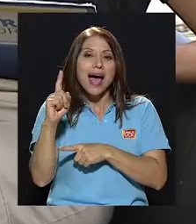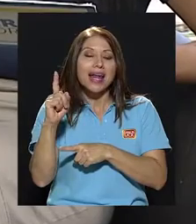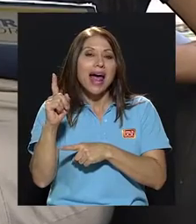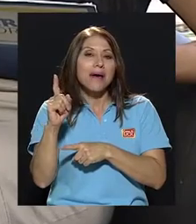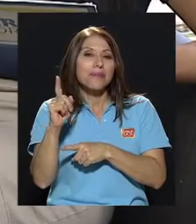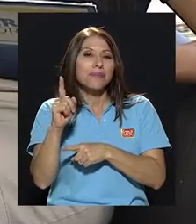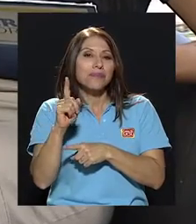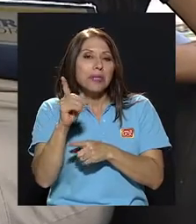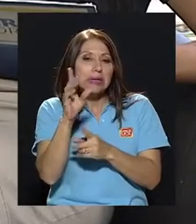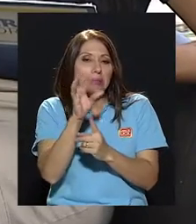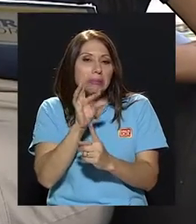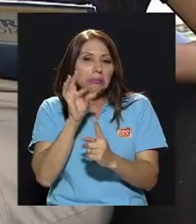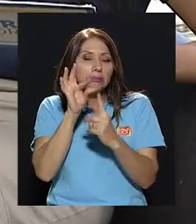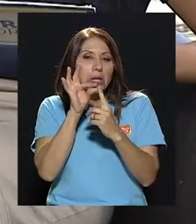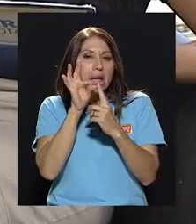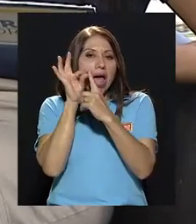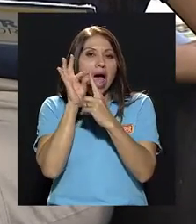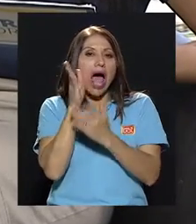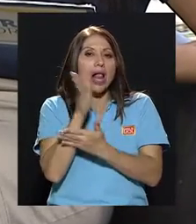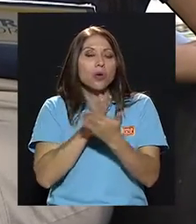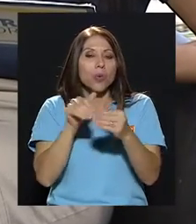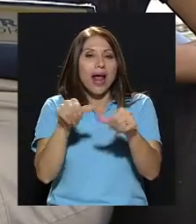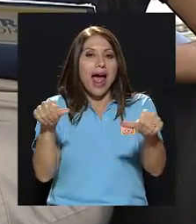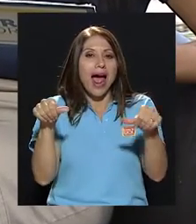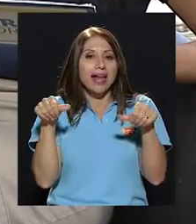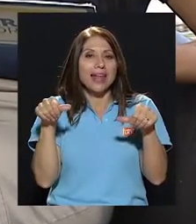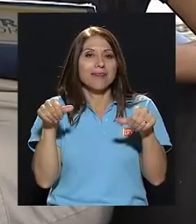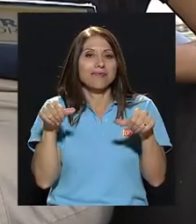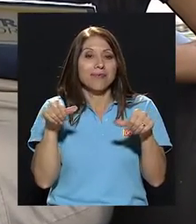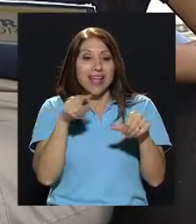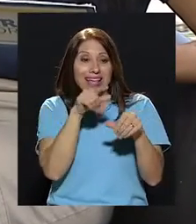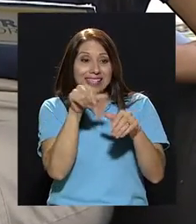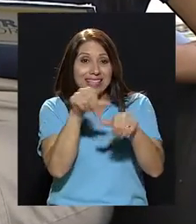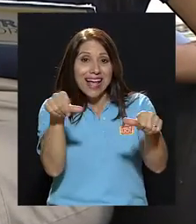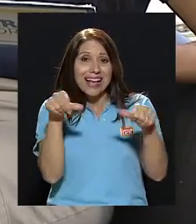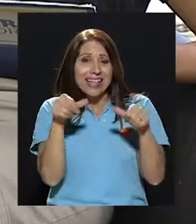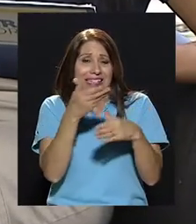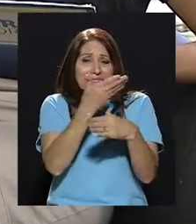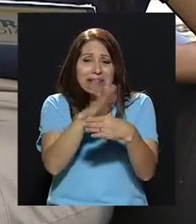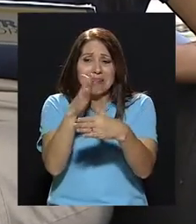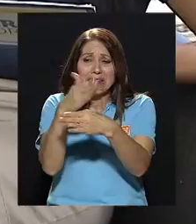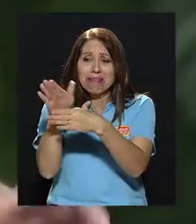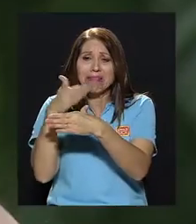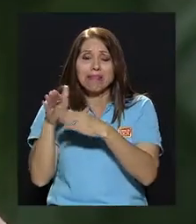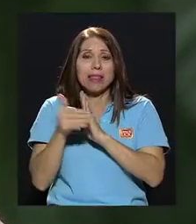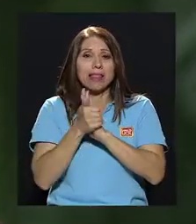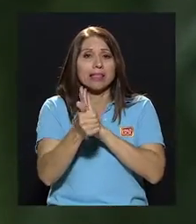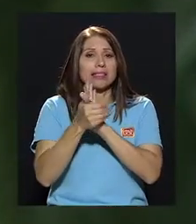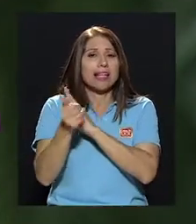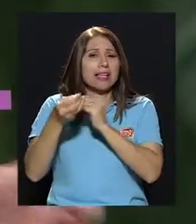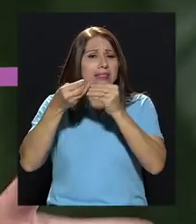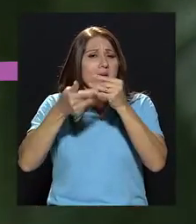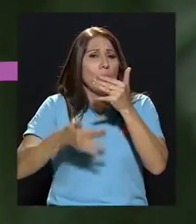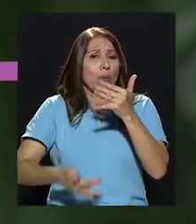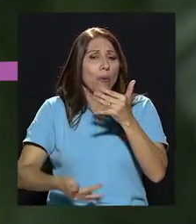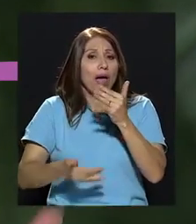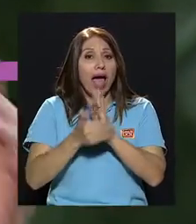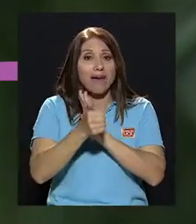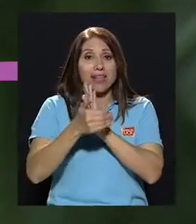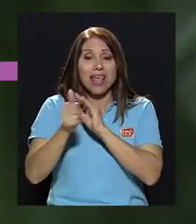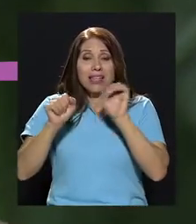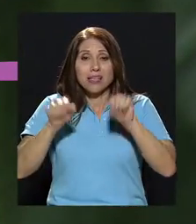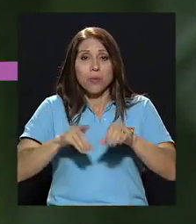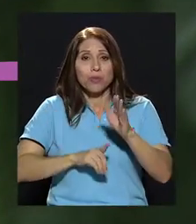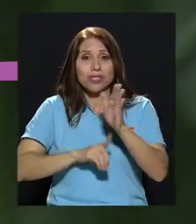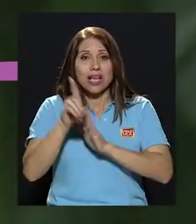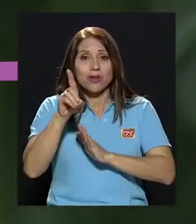alguna de esas áreas que incluso se dividen en un montón de destrezas, en habilidades que podemos desarrollar